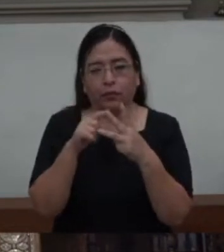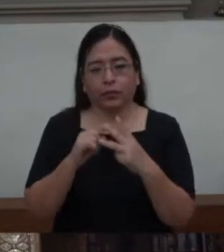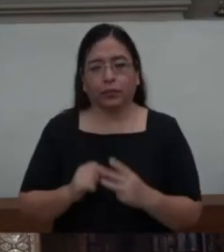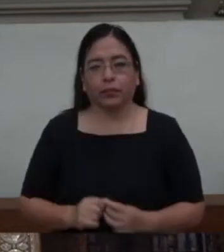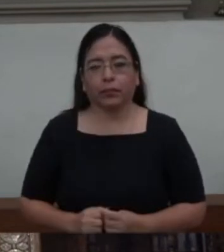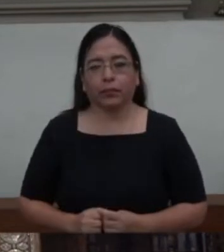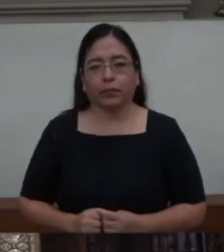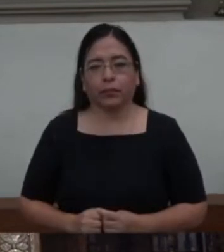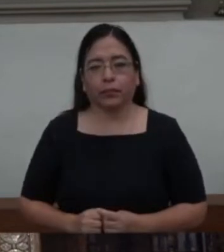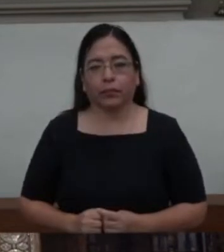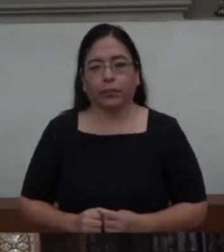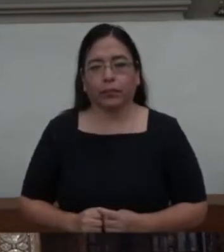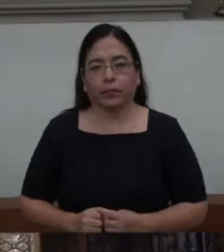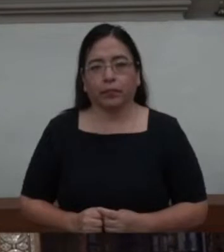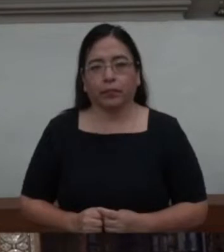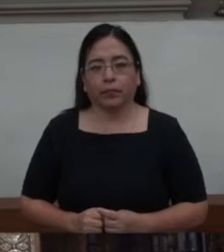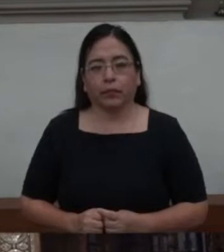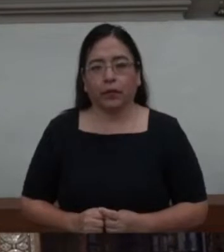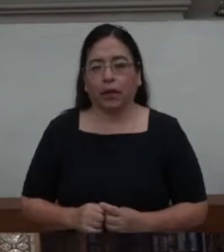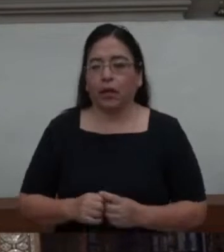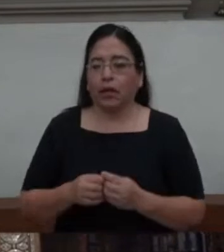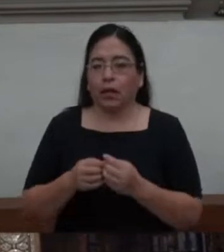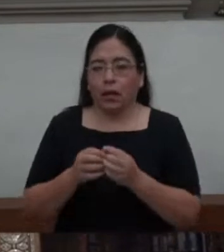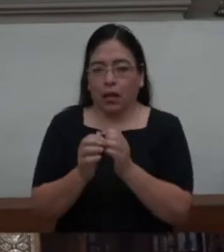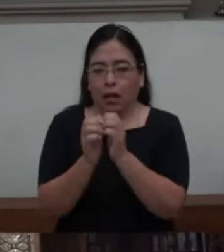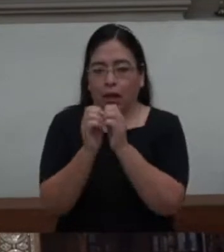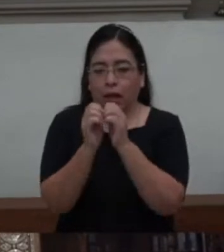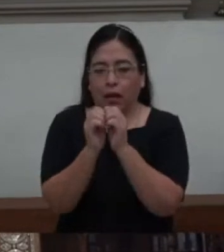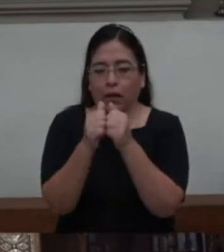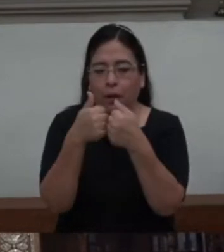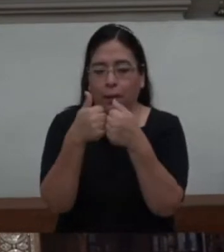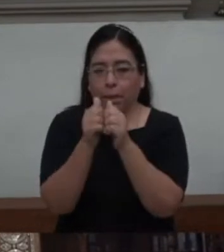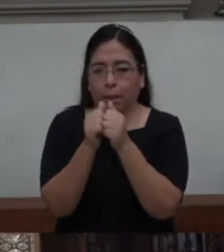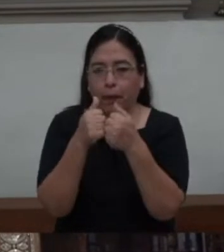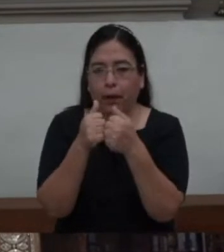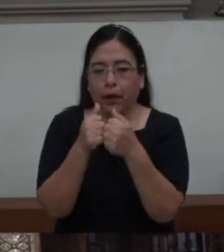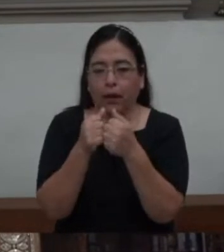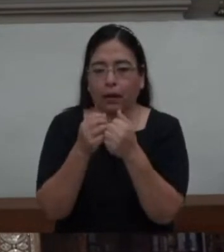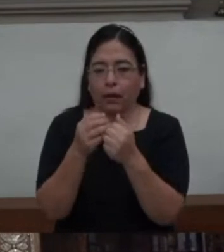Levanta los ojos y bendice.